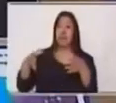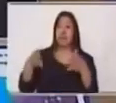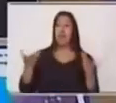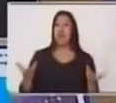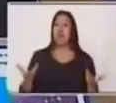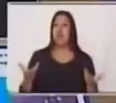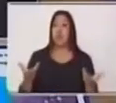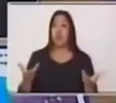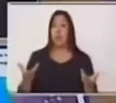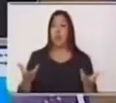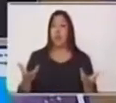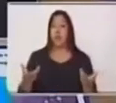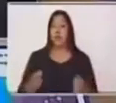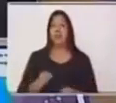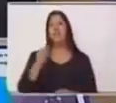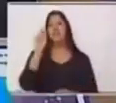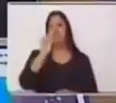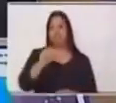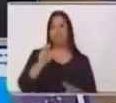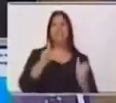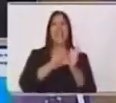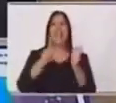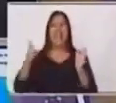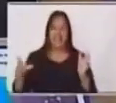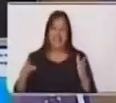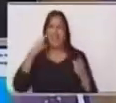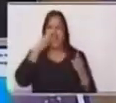¿Exacto, pertenece a la literatura regional?